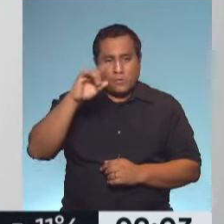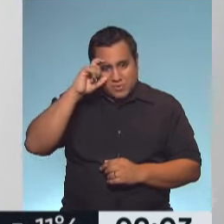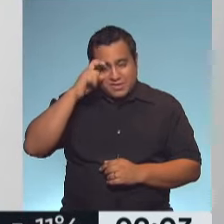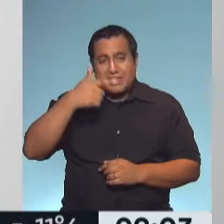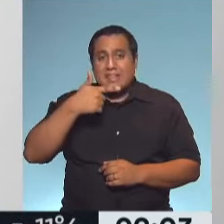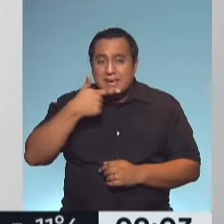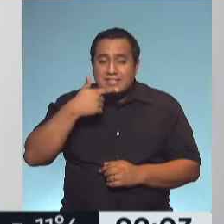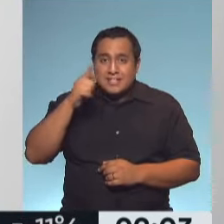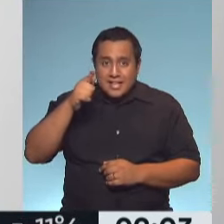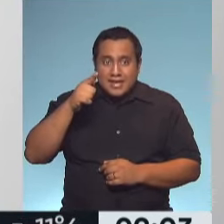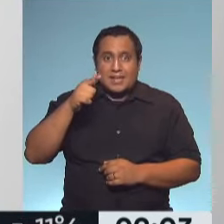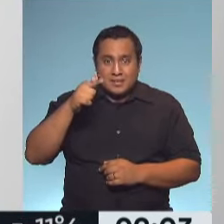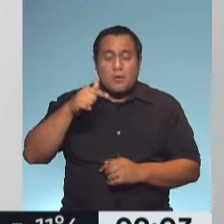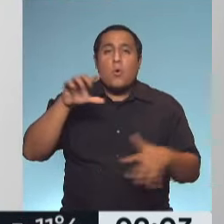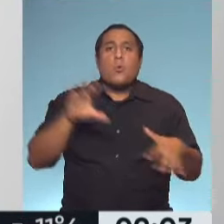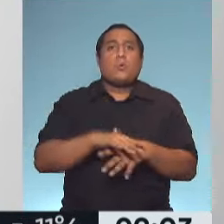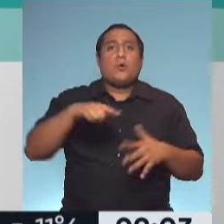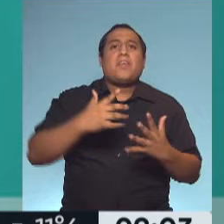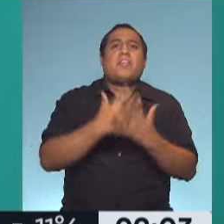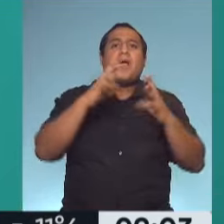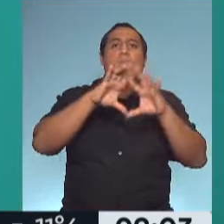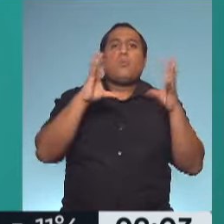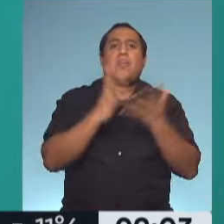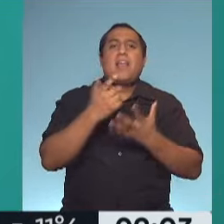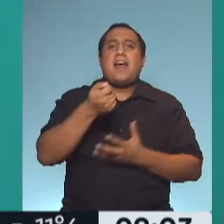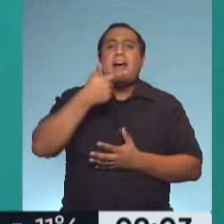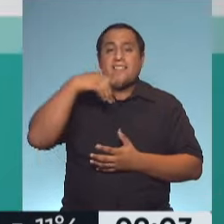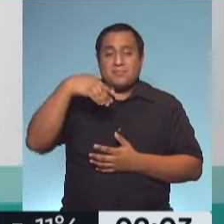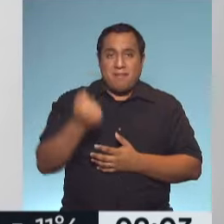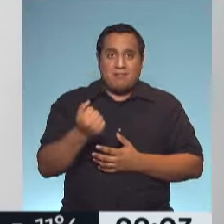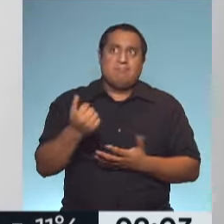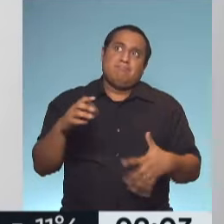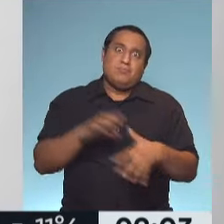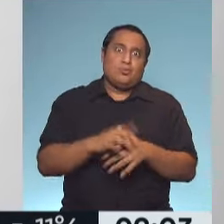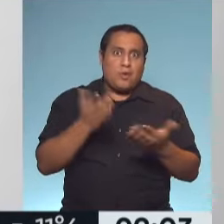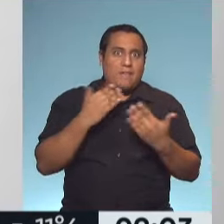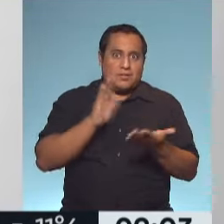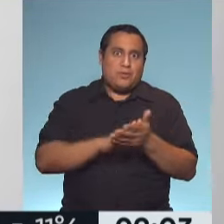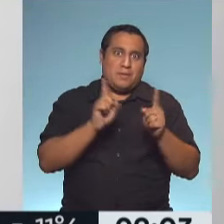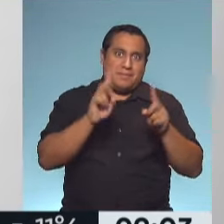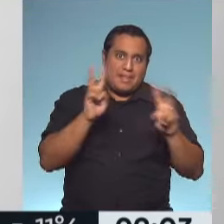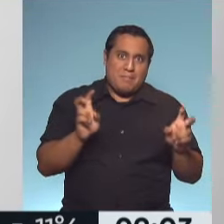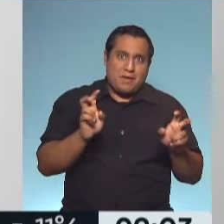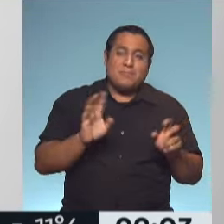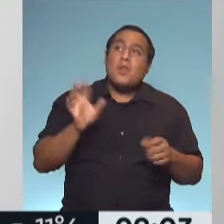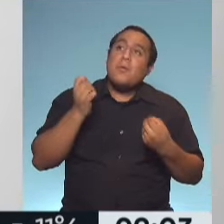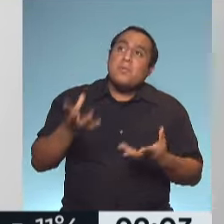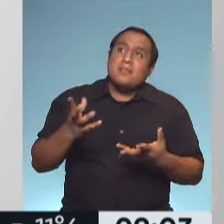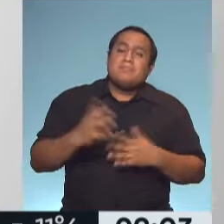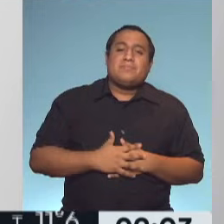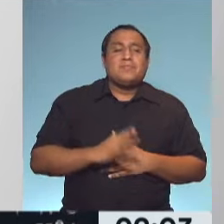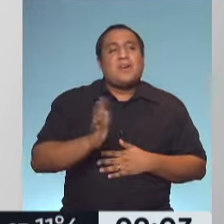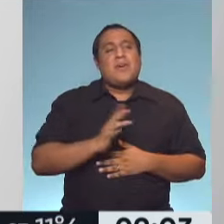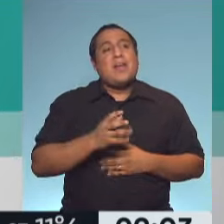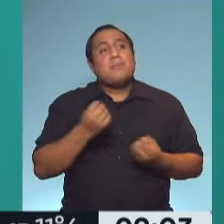lo tomamos como excusa para abordar temas, el Día Mundial del Asma. José Luis, ¿cómo te va? Buen día, ¿cómo estás? Bien, muy